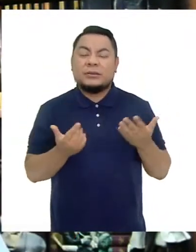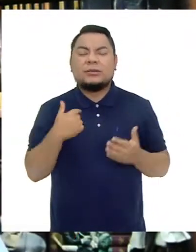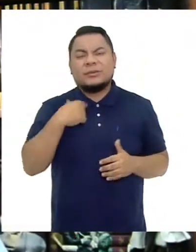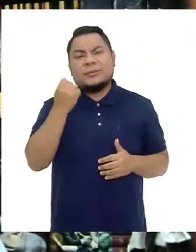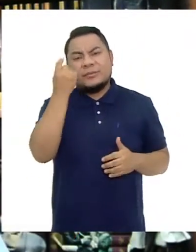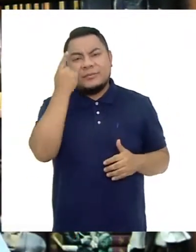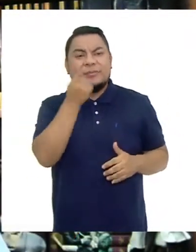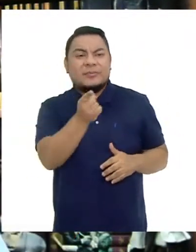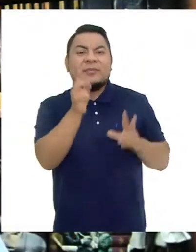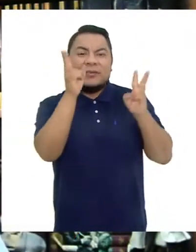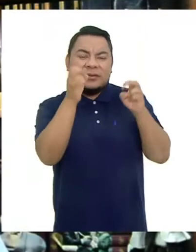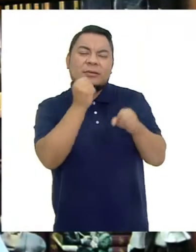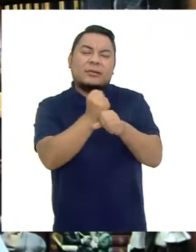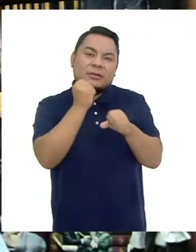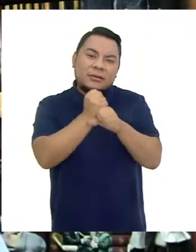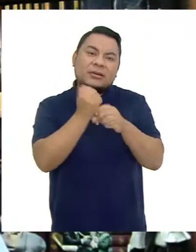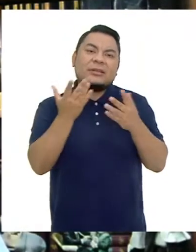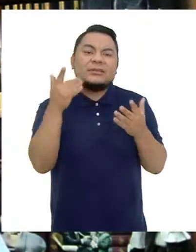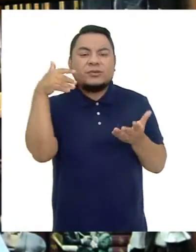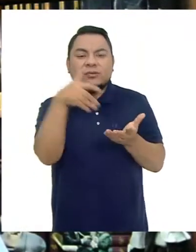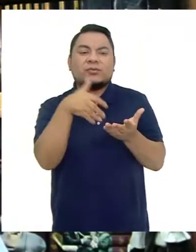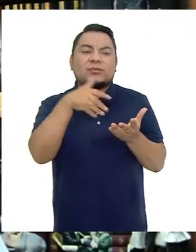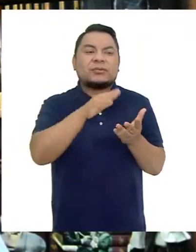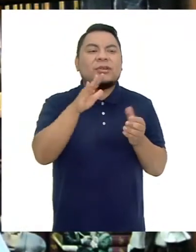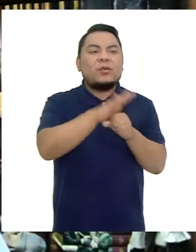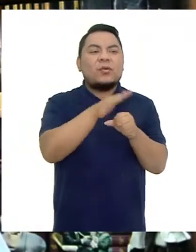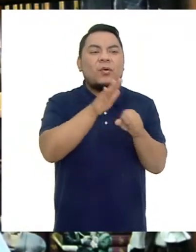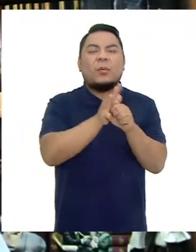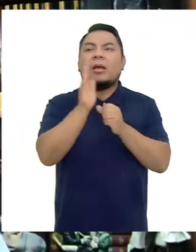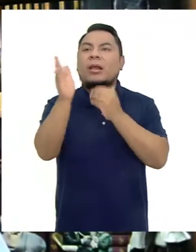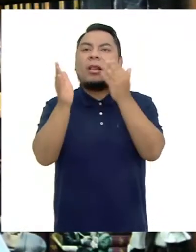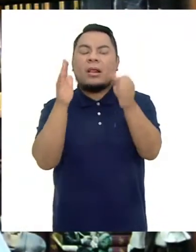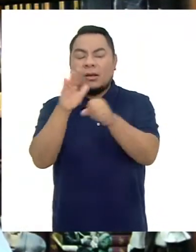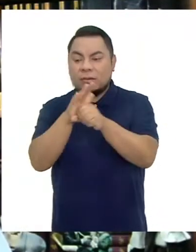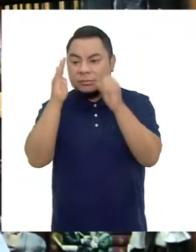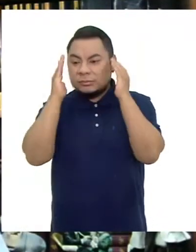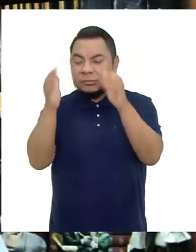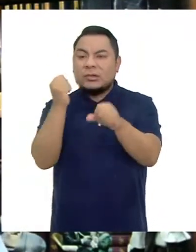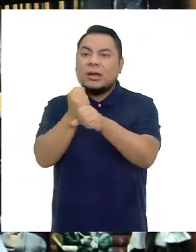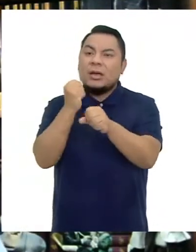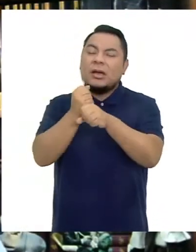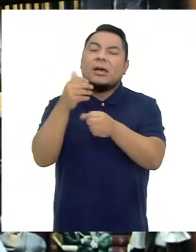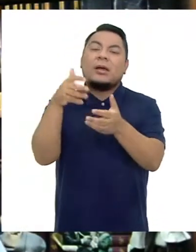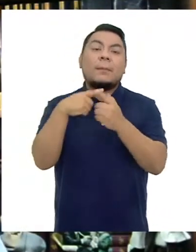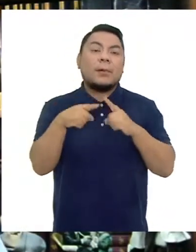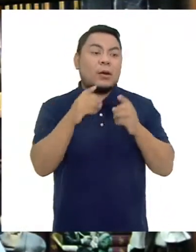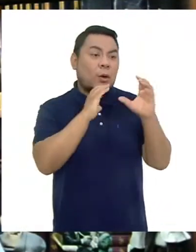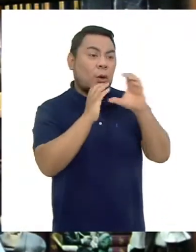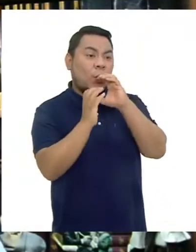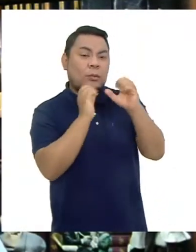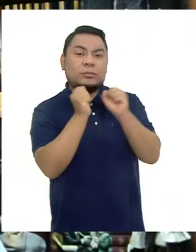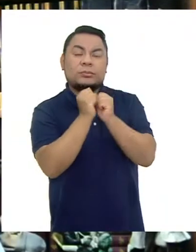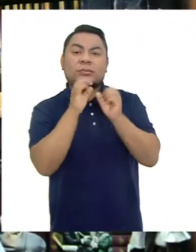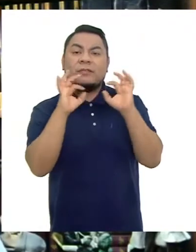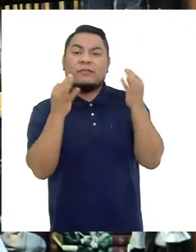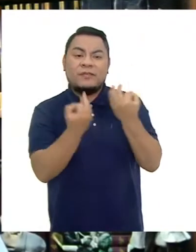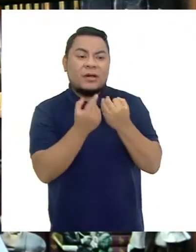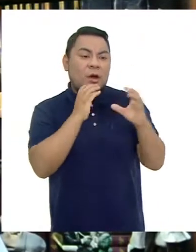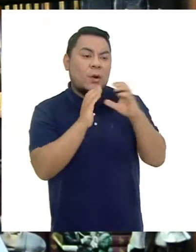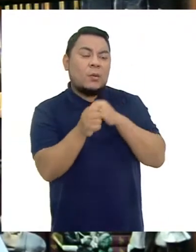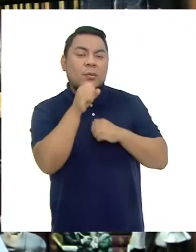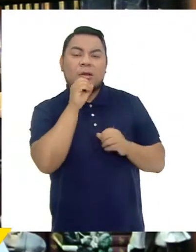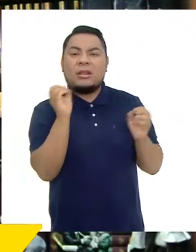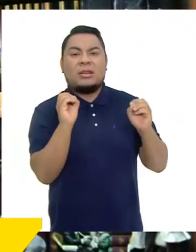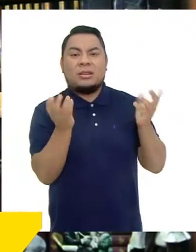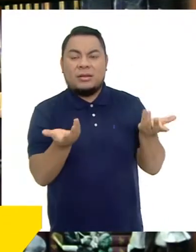veces Yo entiendo Por el tema laboral Por el tema de estudios Ocupamos nuestro tiempo Y no conversamos Entre nosotros Dentro del seno